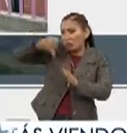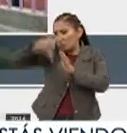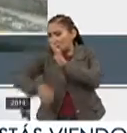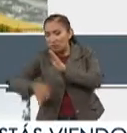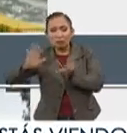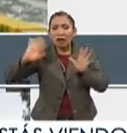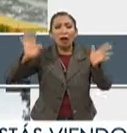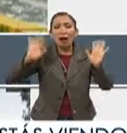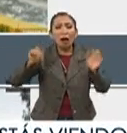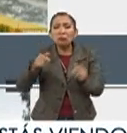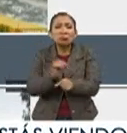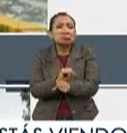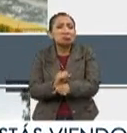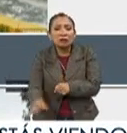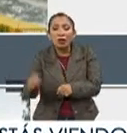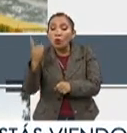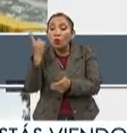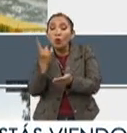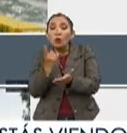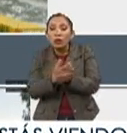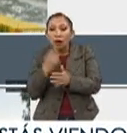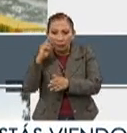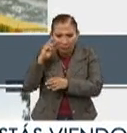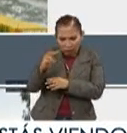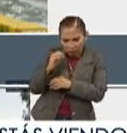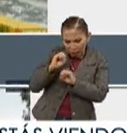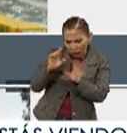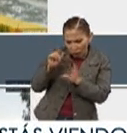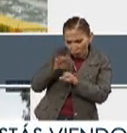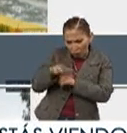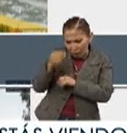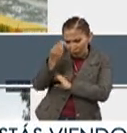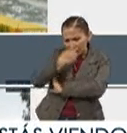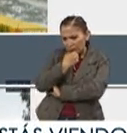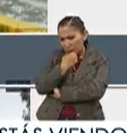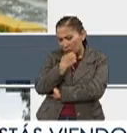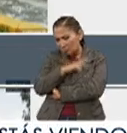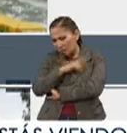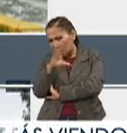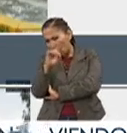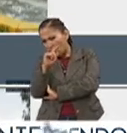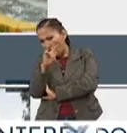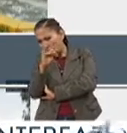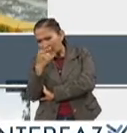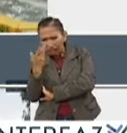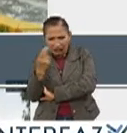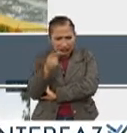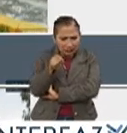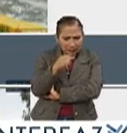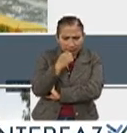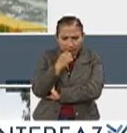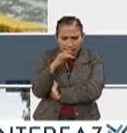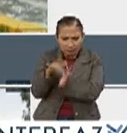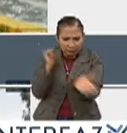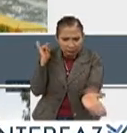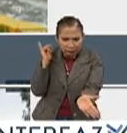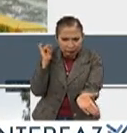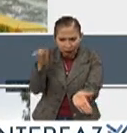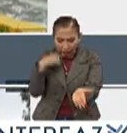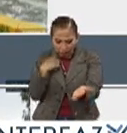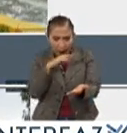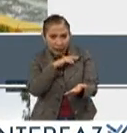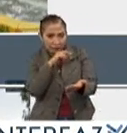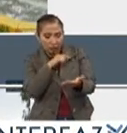ingeniero, lo único que tengas es detectar muy claramente una necesidad en tu colonia y a partir de esa necesidad, pues